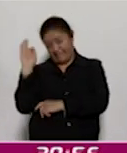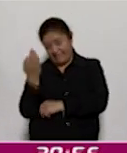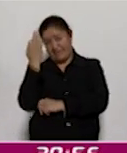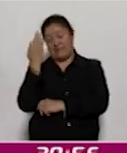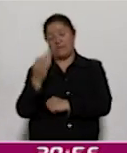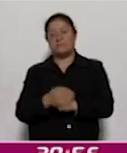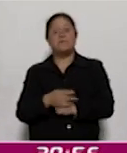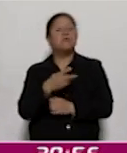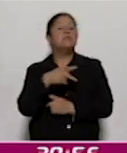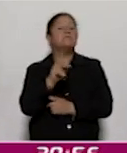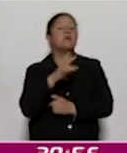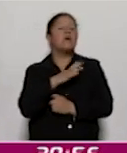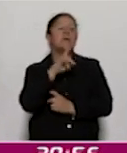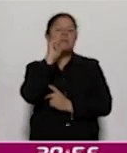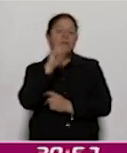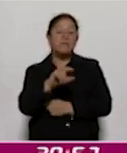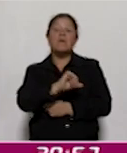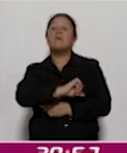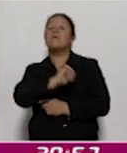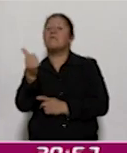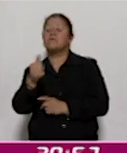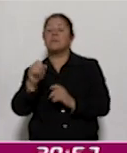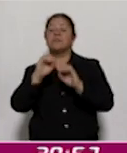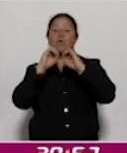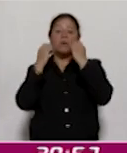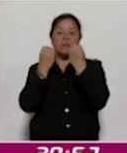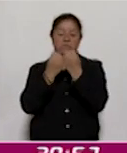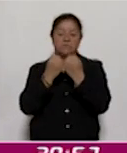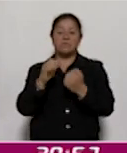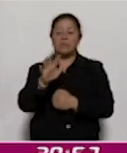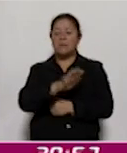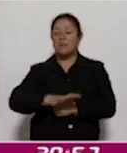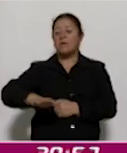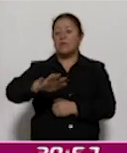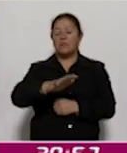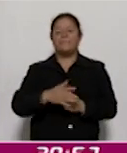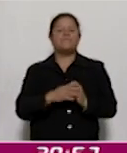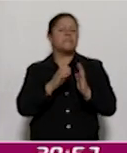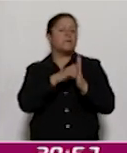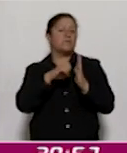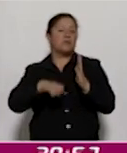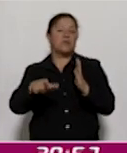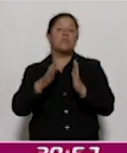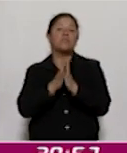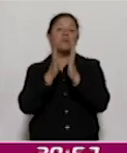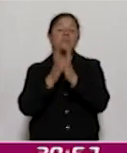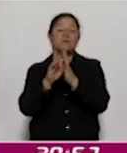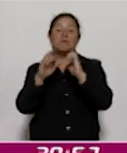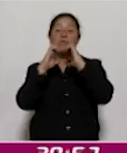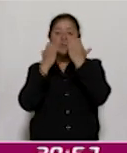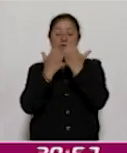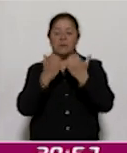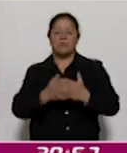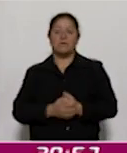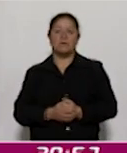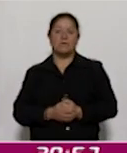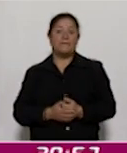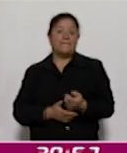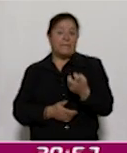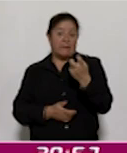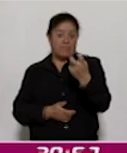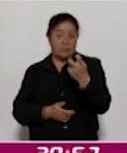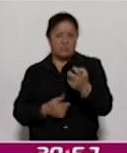Sin embargo, también existen otros tipos de organización barriales, como la participación comunitaria. Entonces,